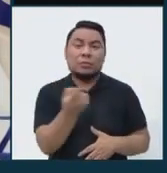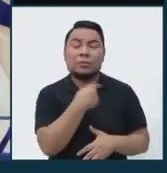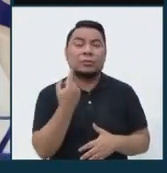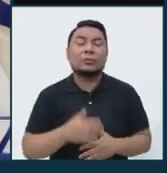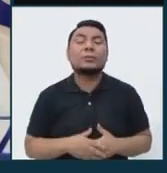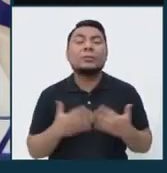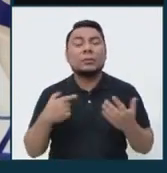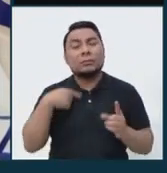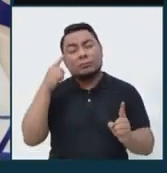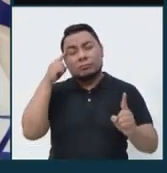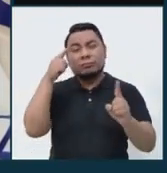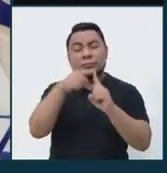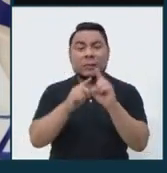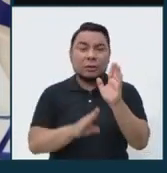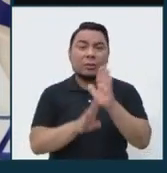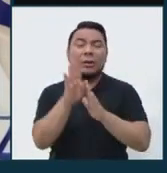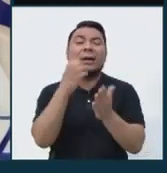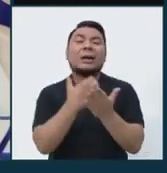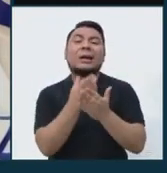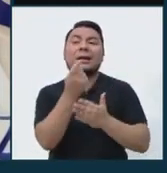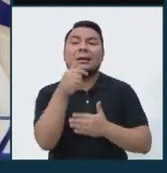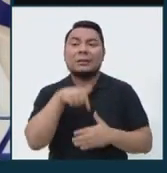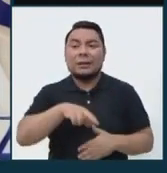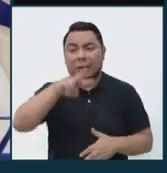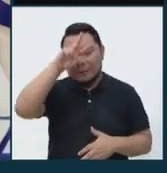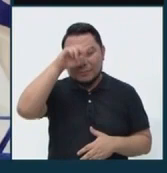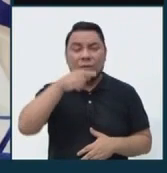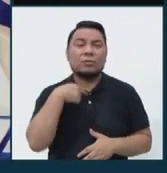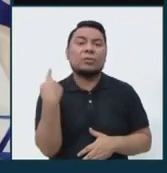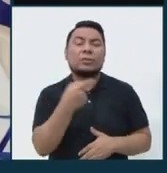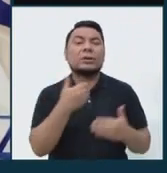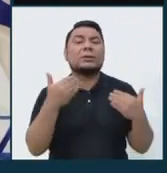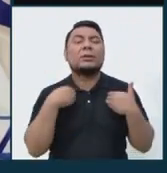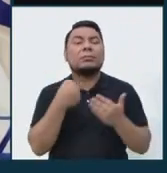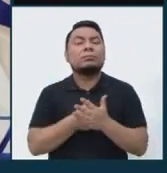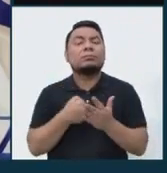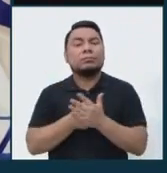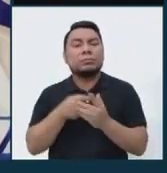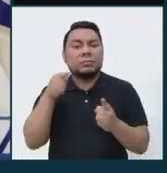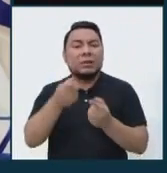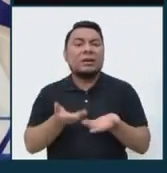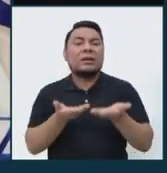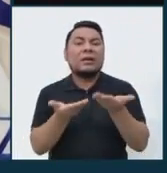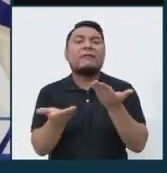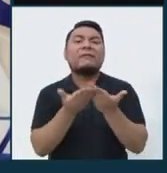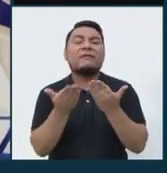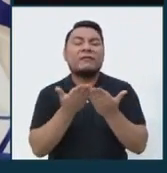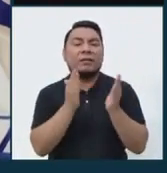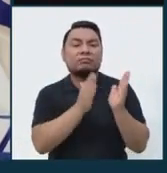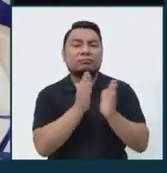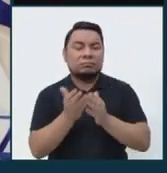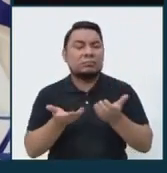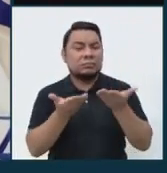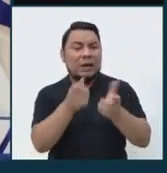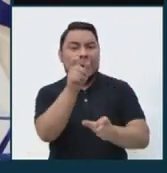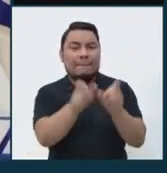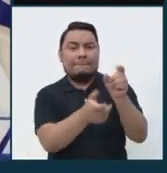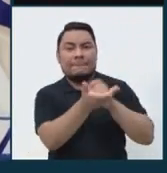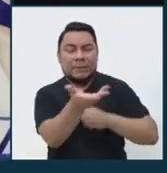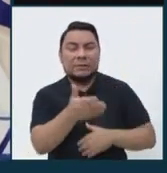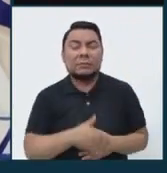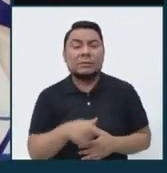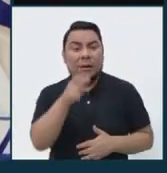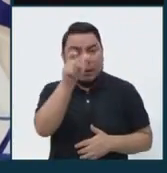apuntamos al desarrollo económico de un país, nosotros tenemos que apostar a darle las facilidades y las comodidades al ser humano. Si el ser humano